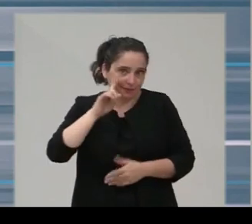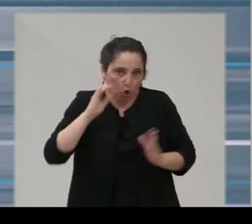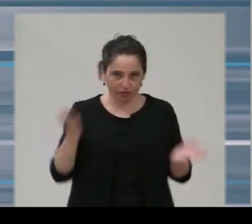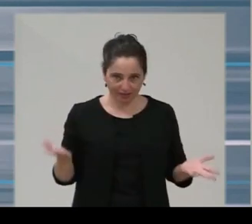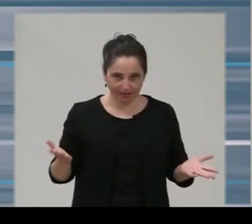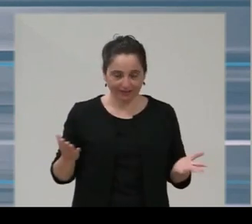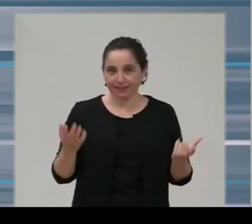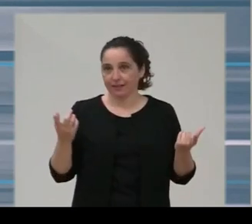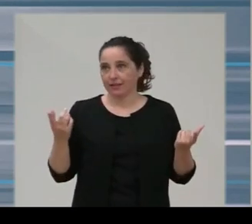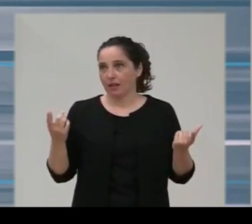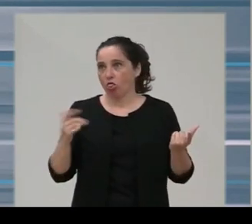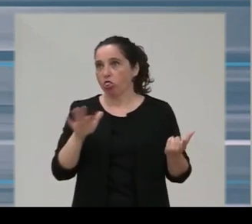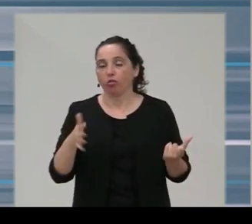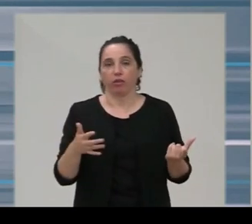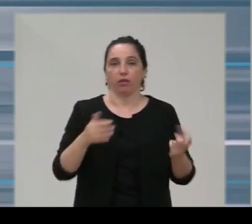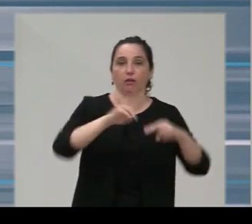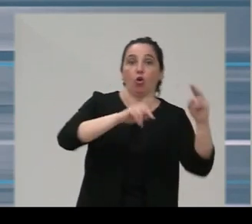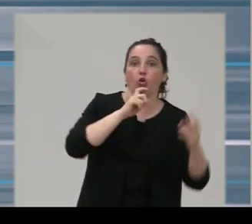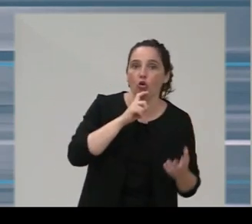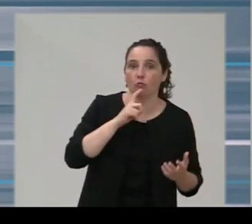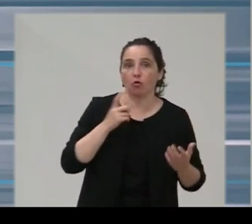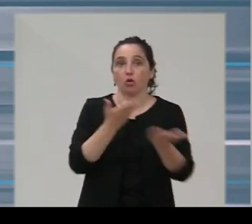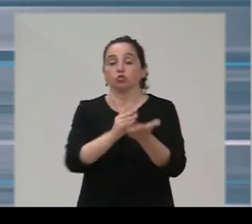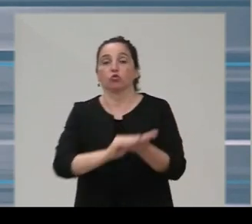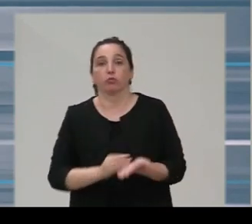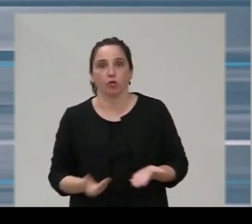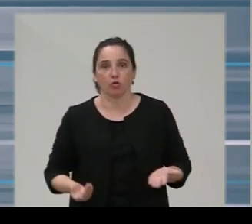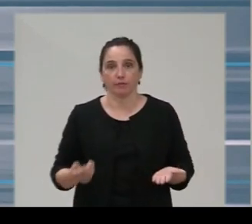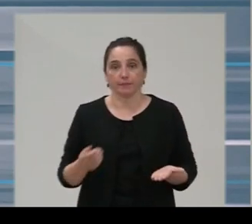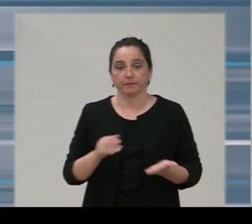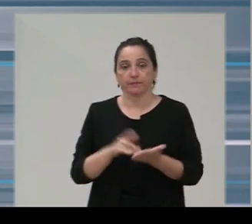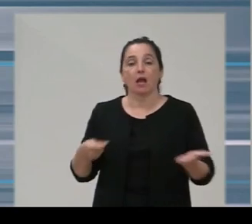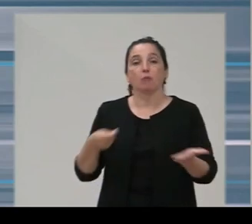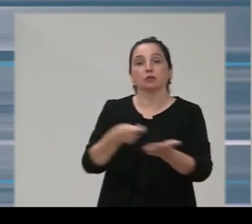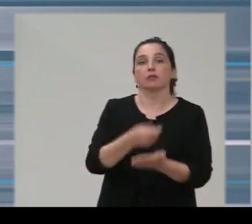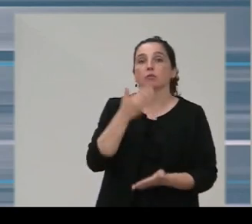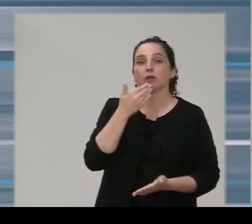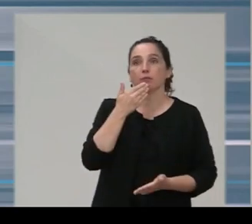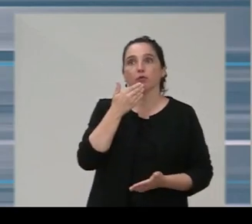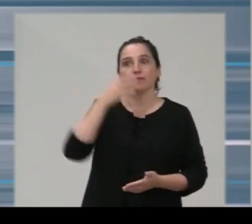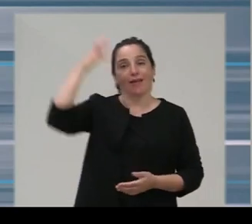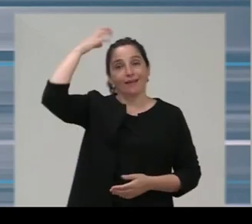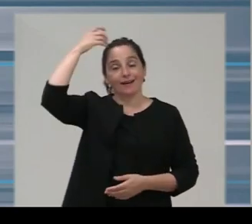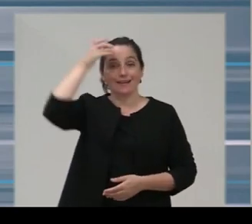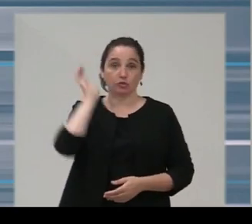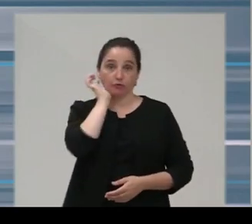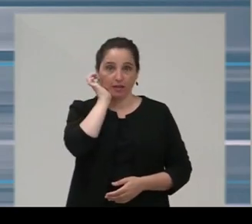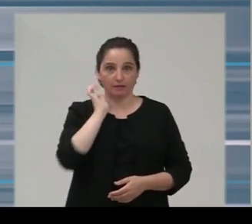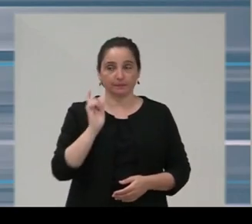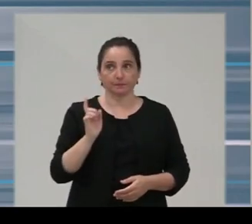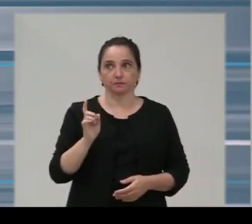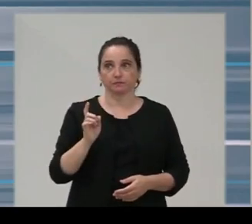no sepamos cuál es la solución la aportación por ejemplo en el Reina Sofía estamos hablando